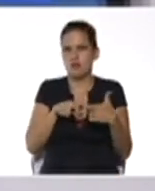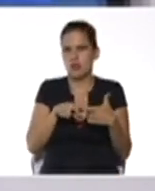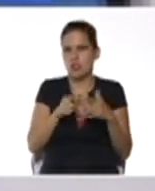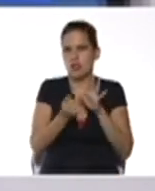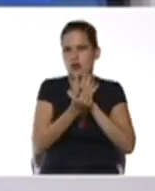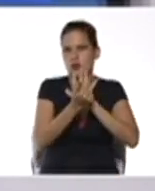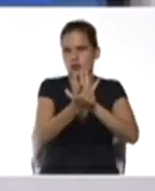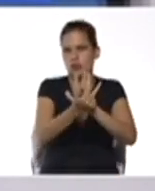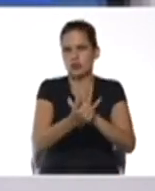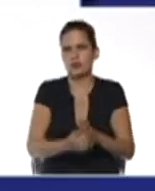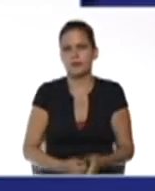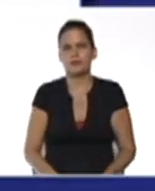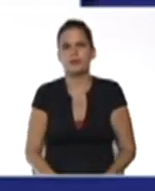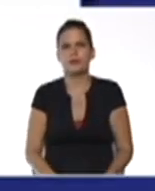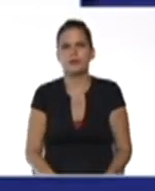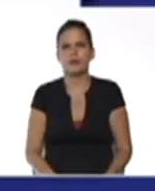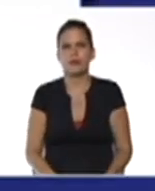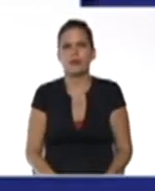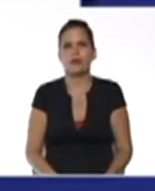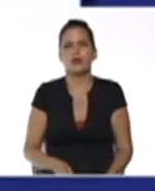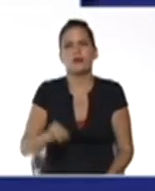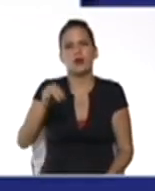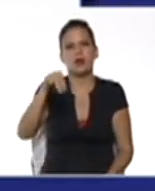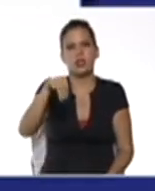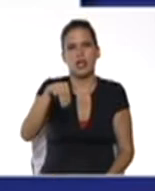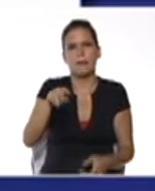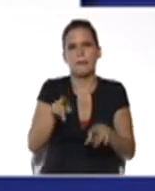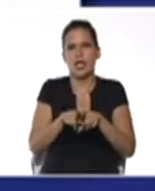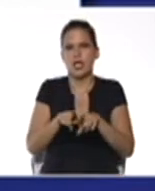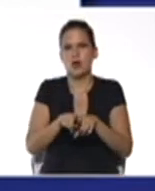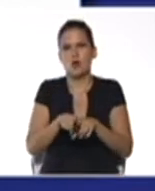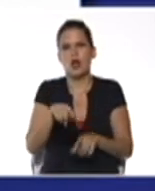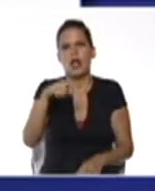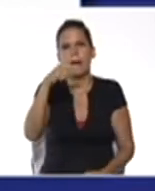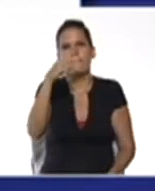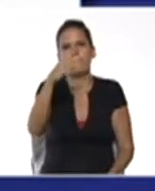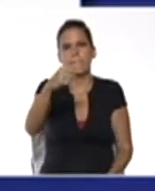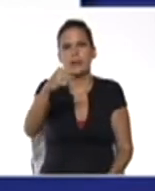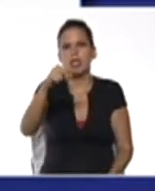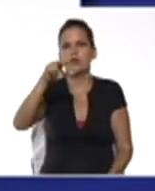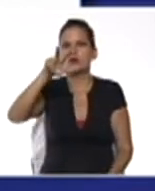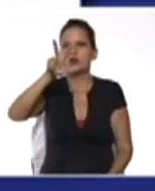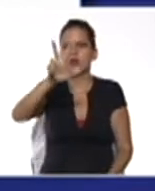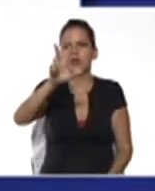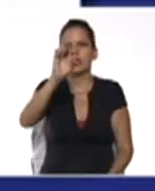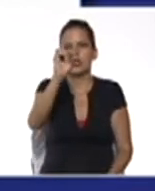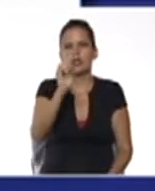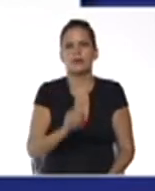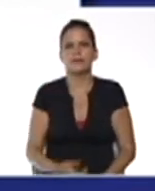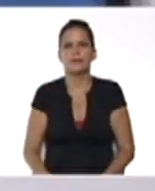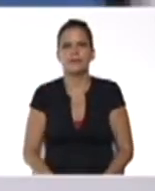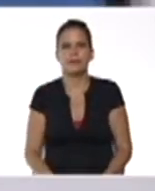60 entre 2 30 es decir el valor de m es igual a menos 30